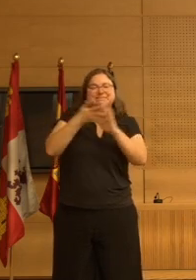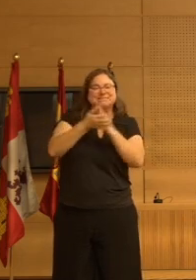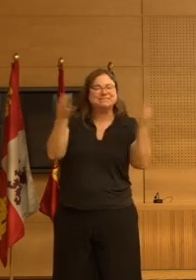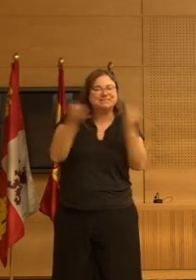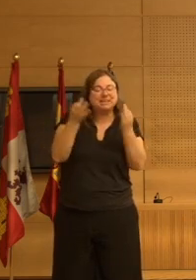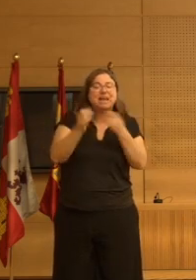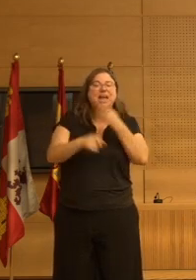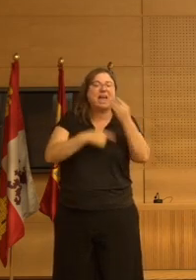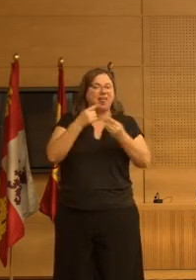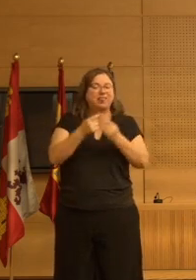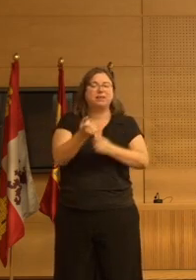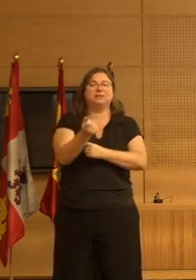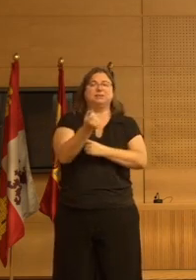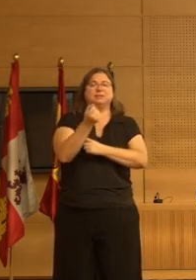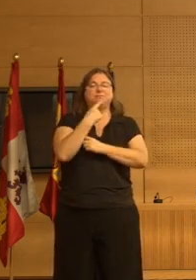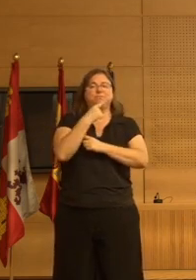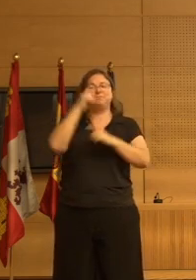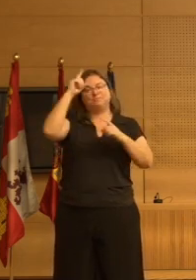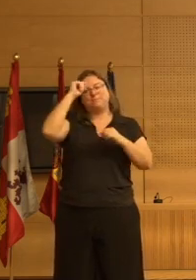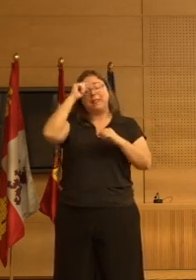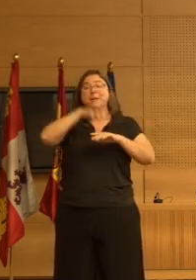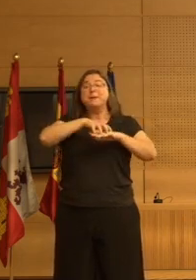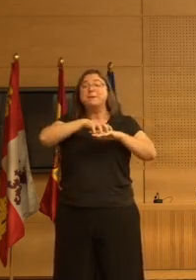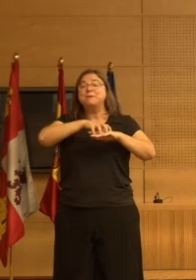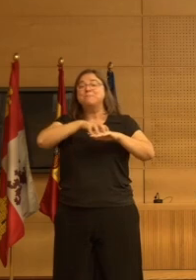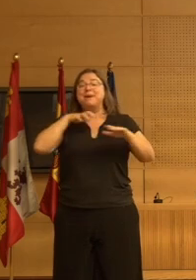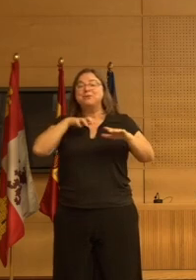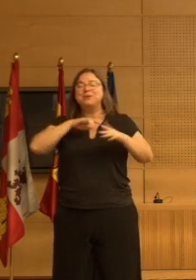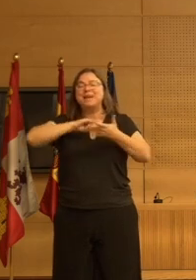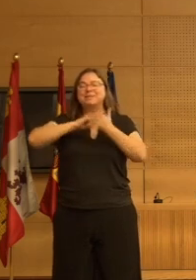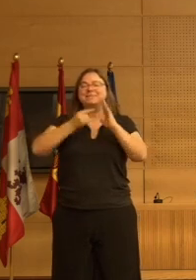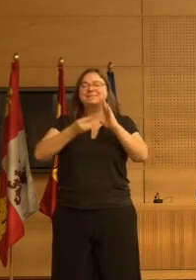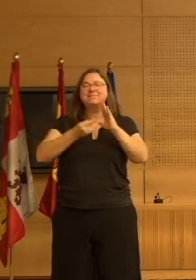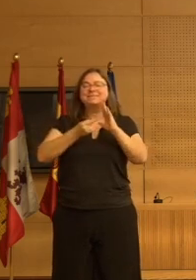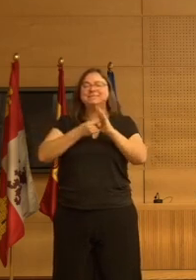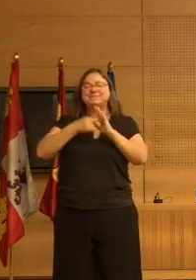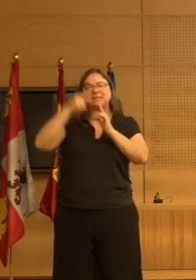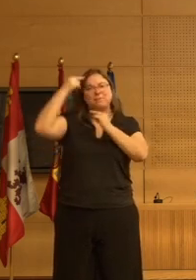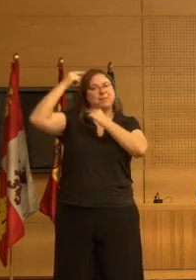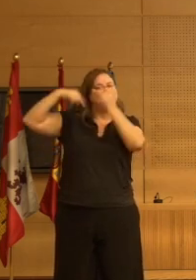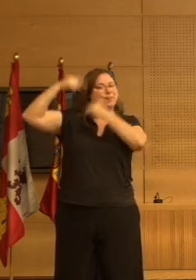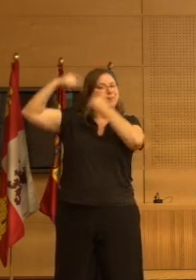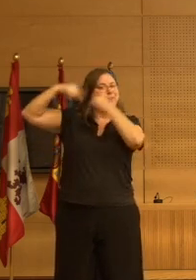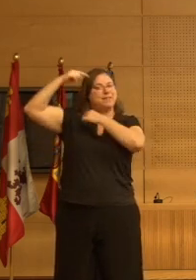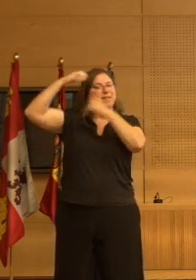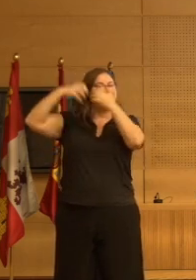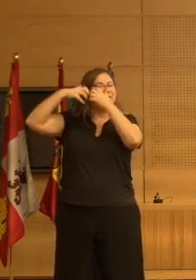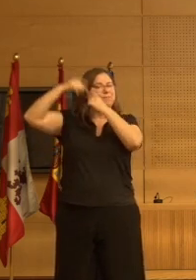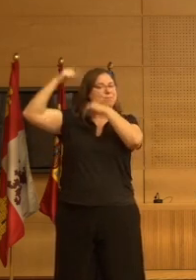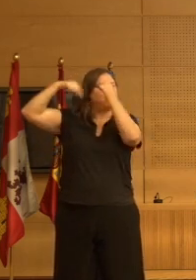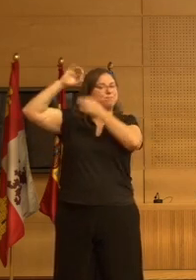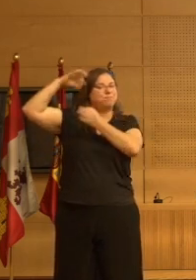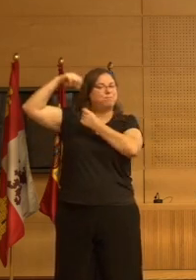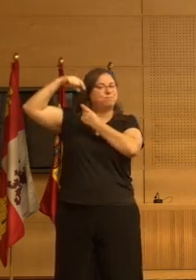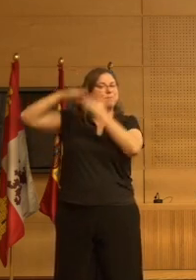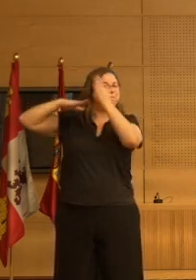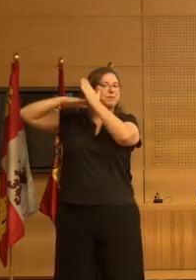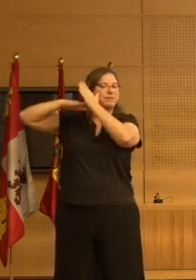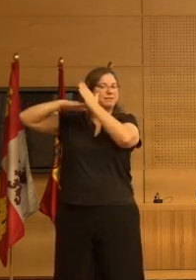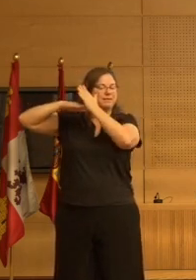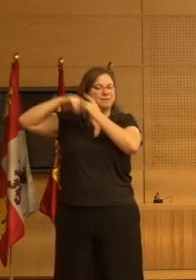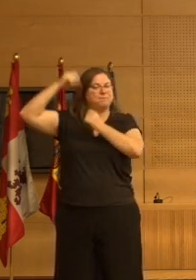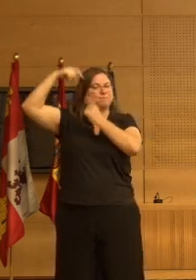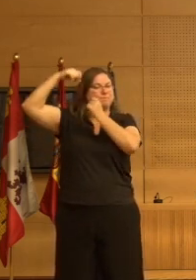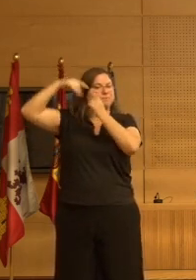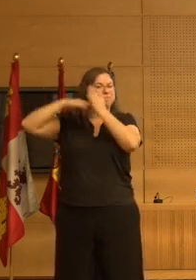son inhibidores, son unos inhibidores de la mayoría de los sistemas de neurotransmisión, si no todos cerebrales activadores,